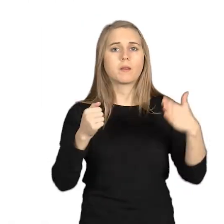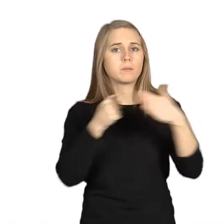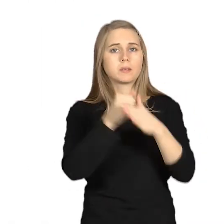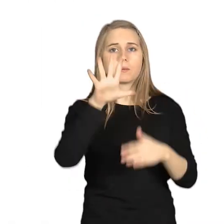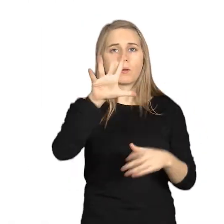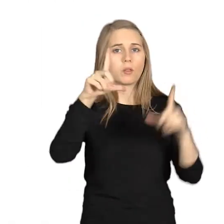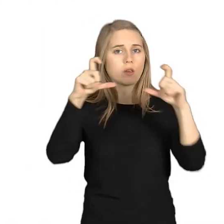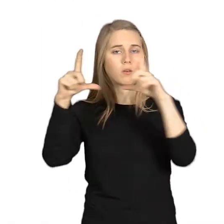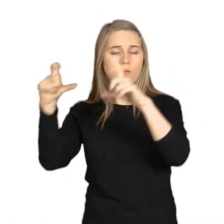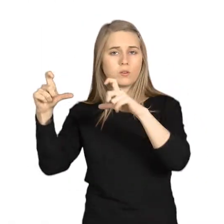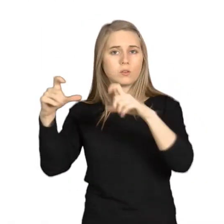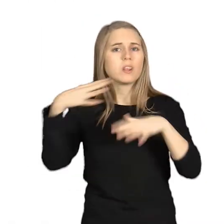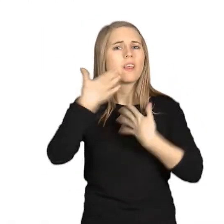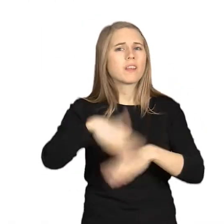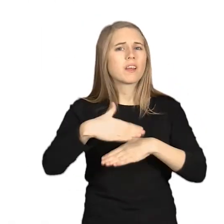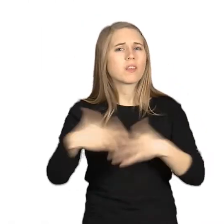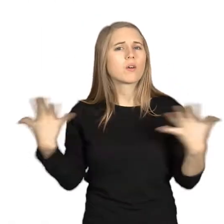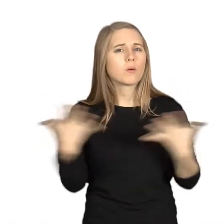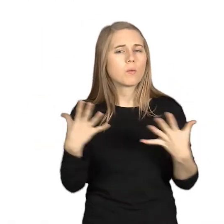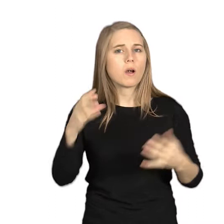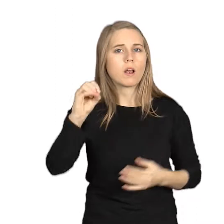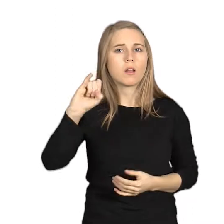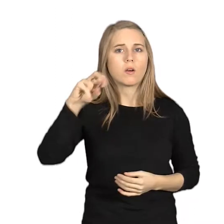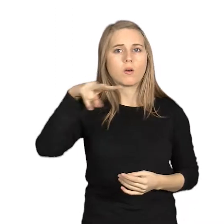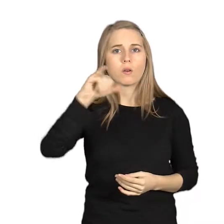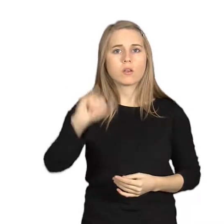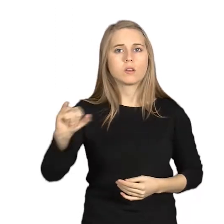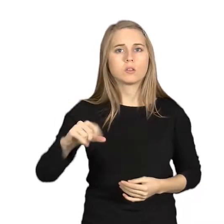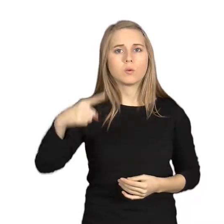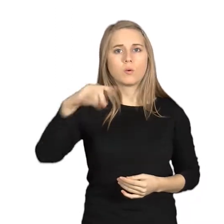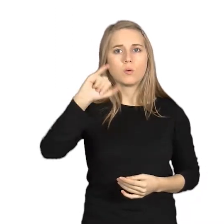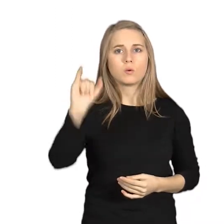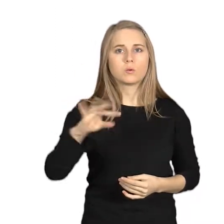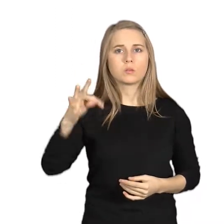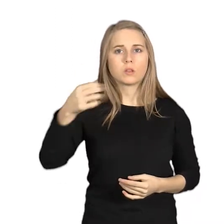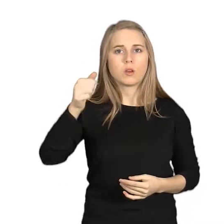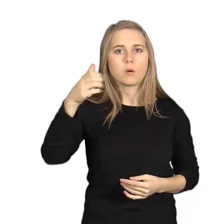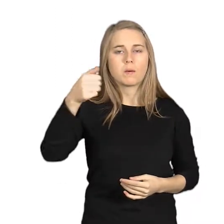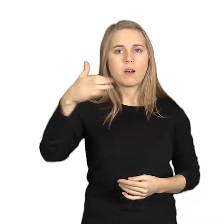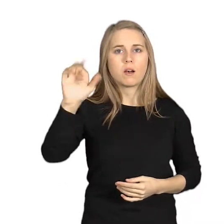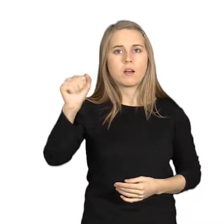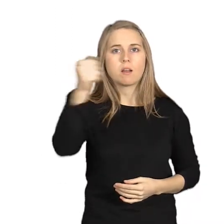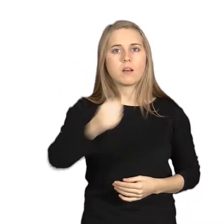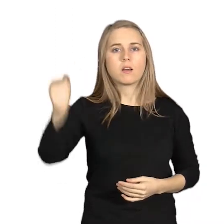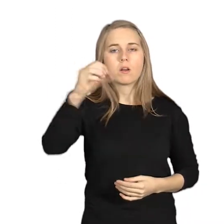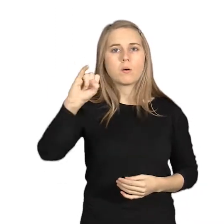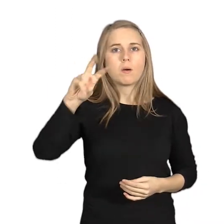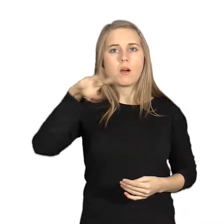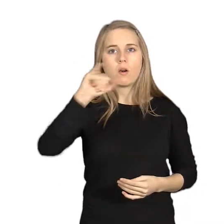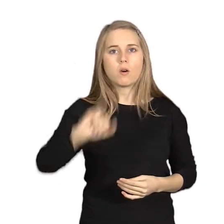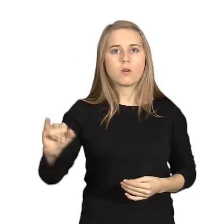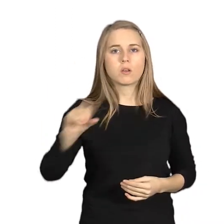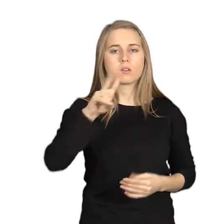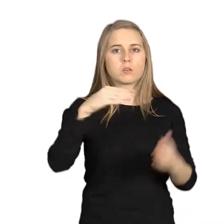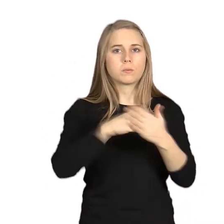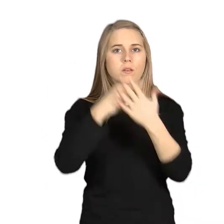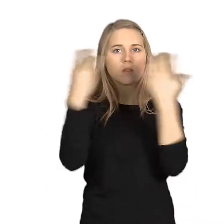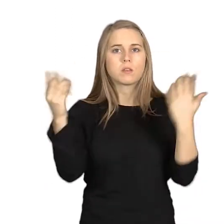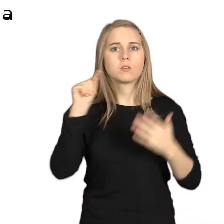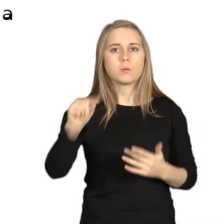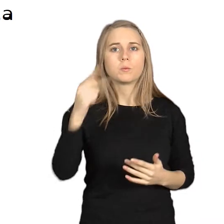Mandar 5 fotos como máximo. A la dirección oñezgustiocbagara.com arroba oñez2018